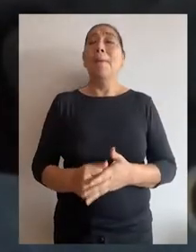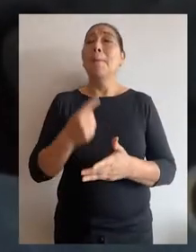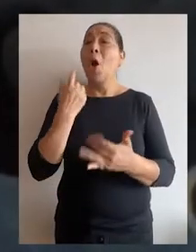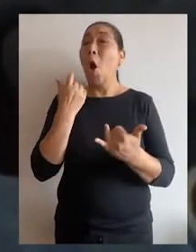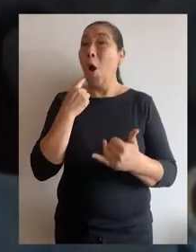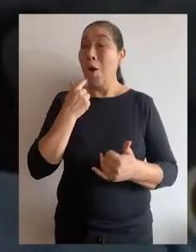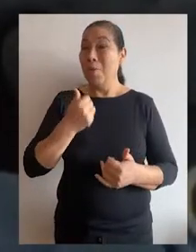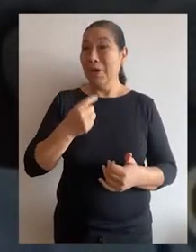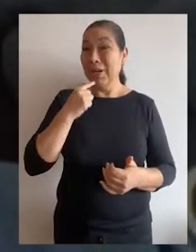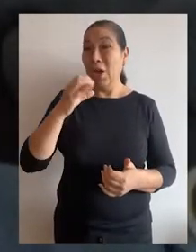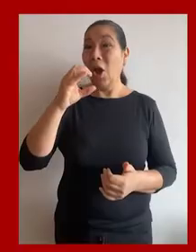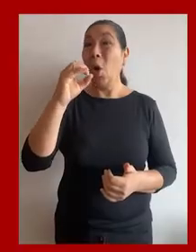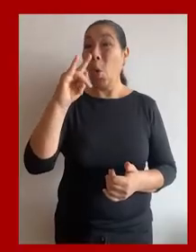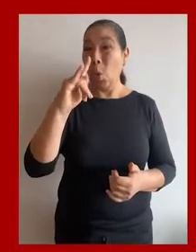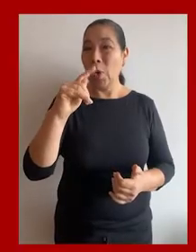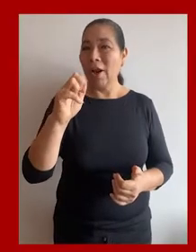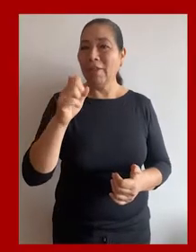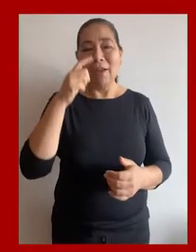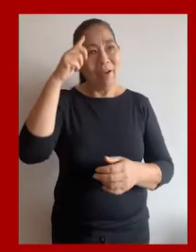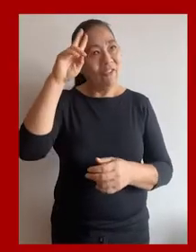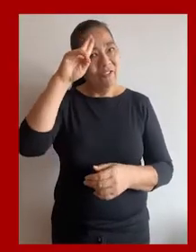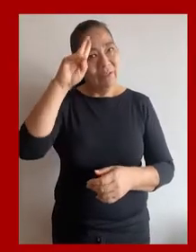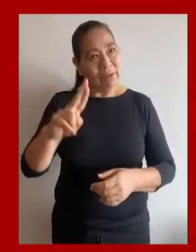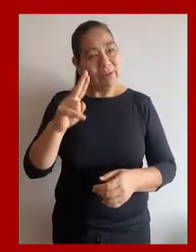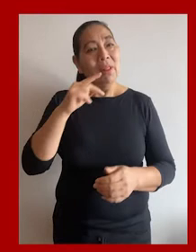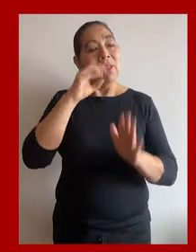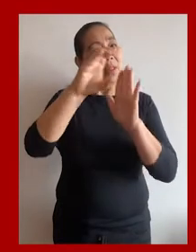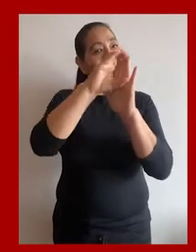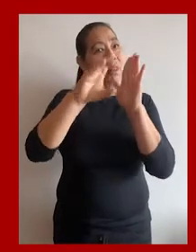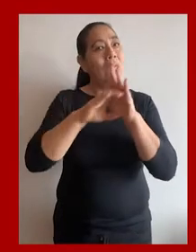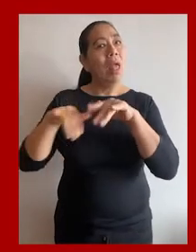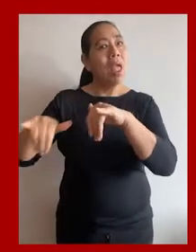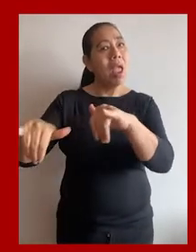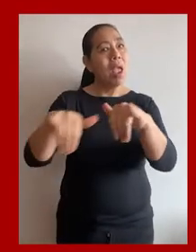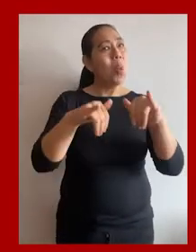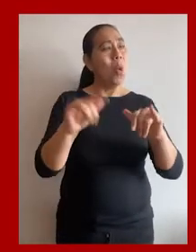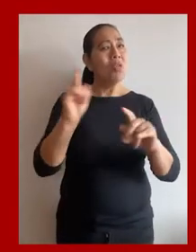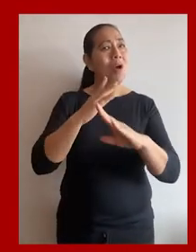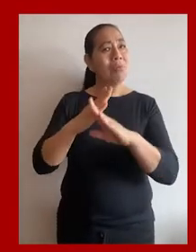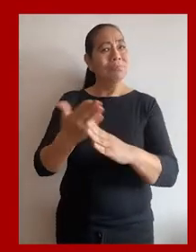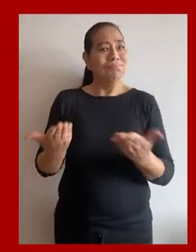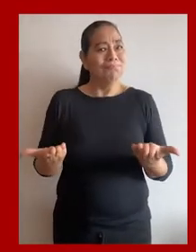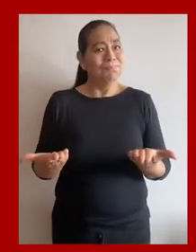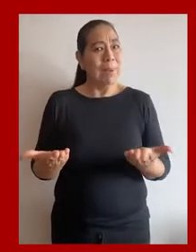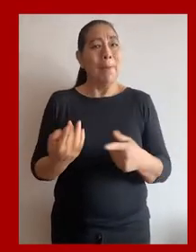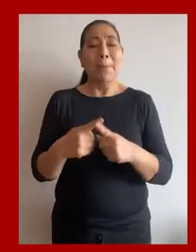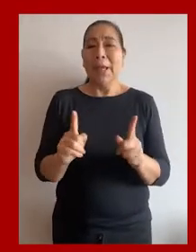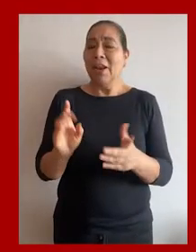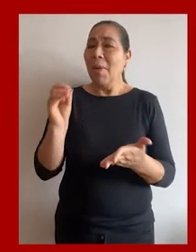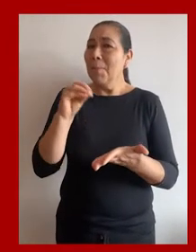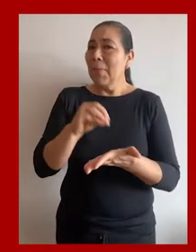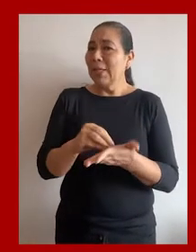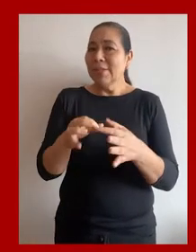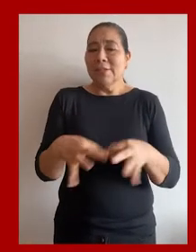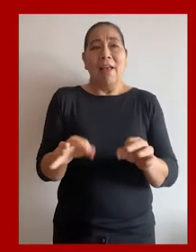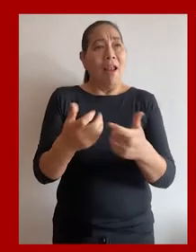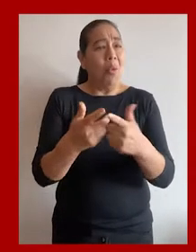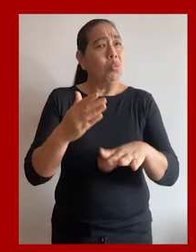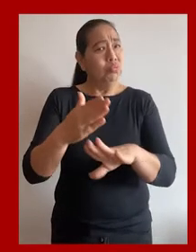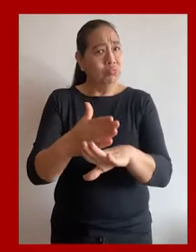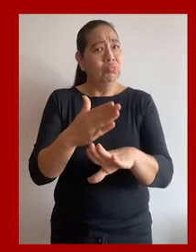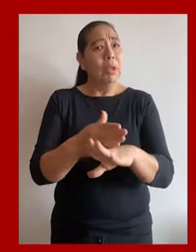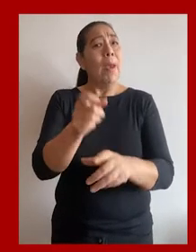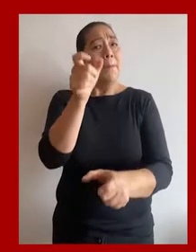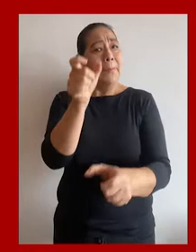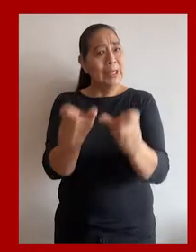ponente argumentó que en este caso se acreditó la vulneración del principio derecho a la igualdad y no discriminación, del derecho fundamental al